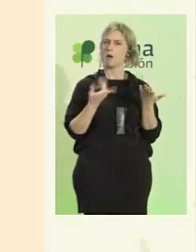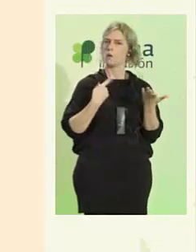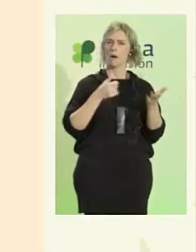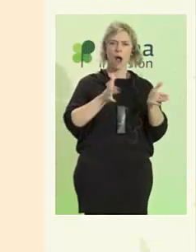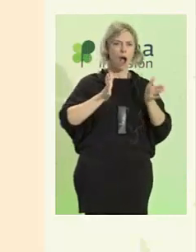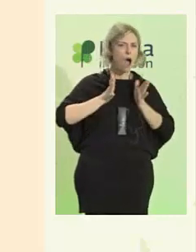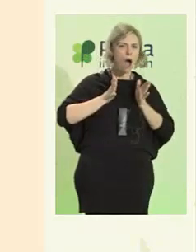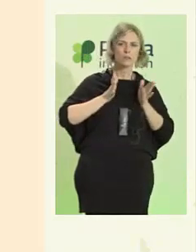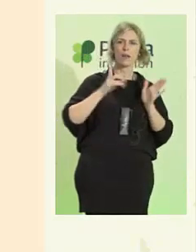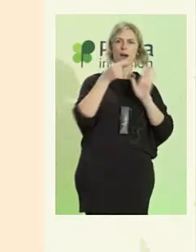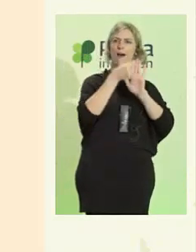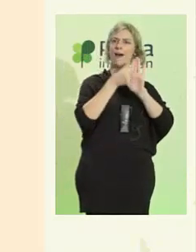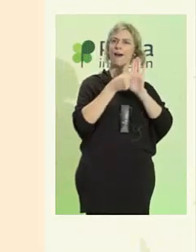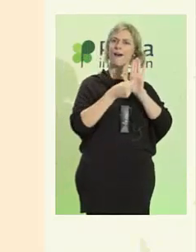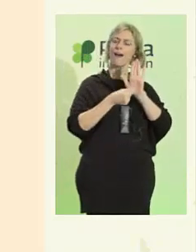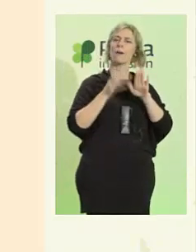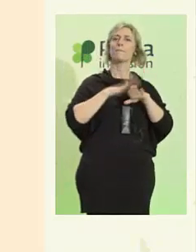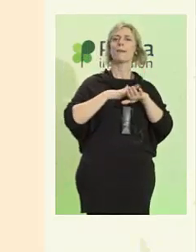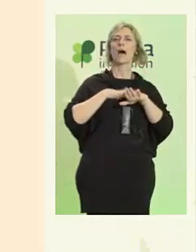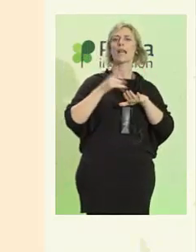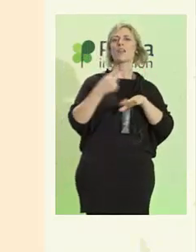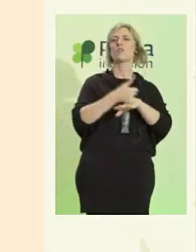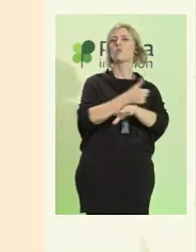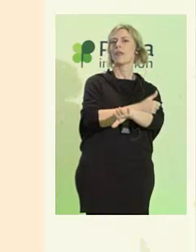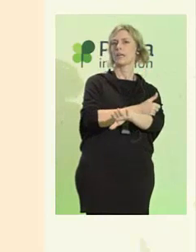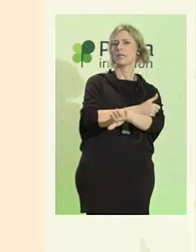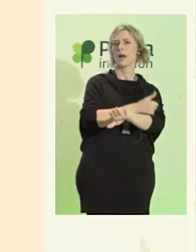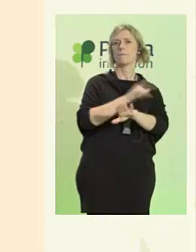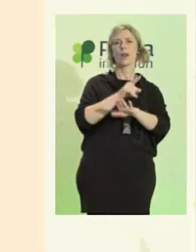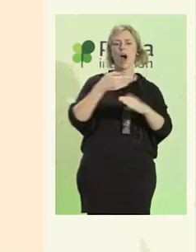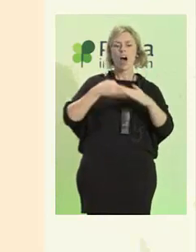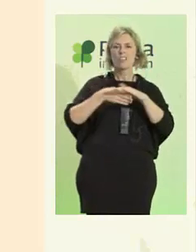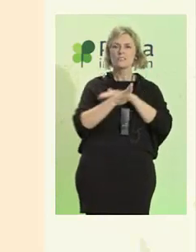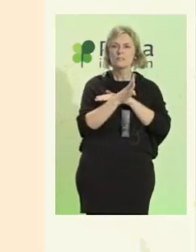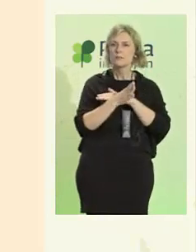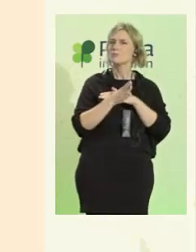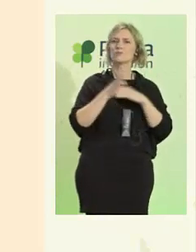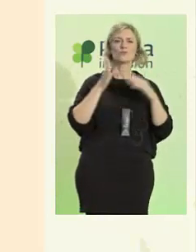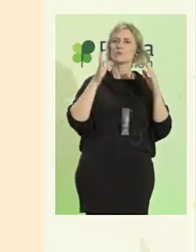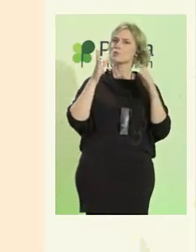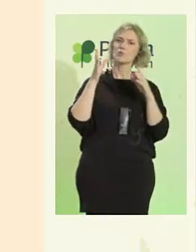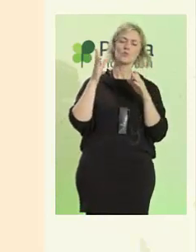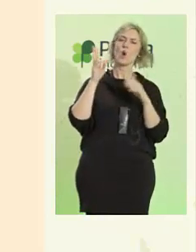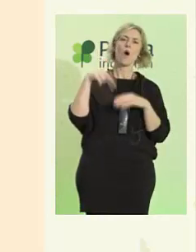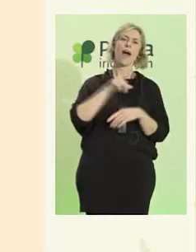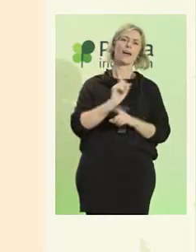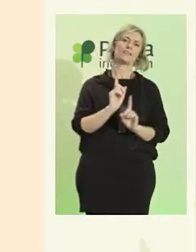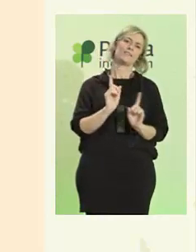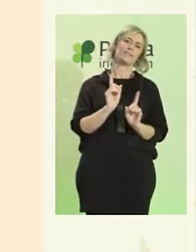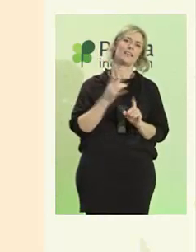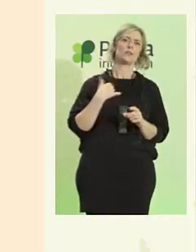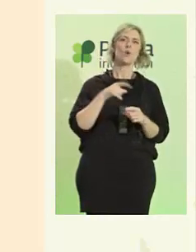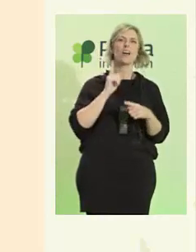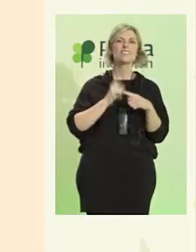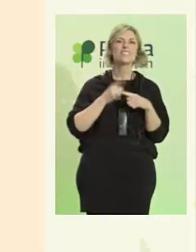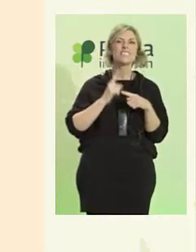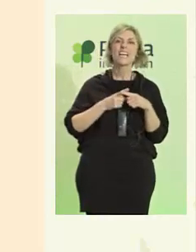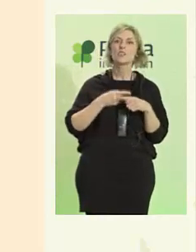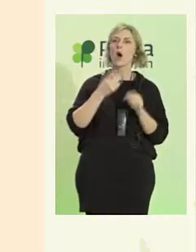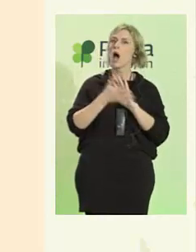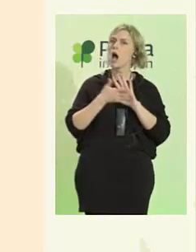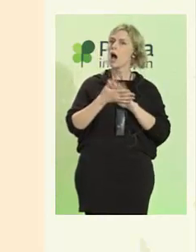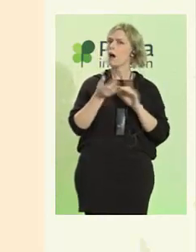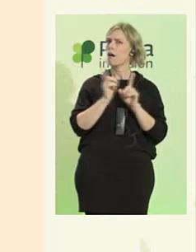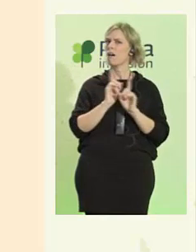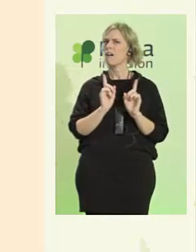para la ciudadanía, pero no es lo suficientemente accesible y no hablas de sexo. Me dio un poco de vergüenza,